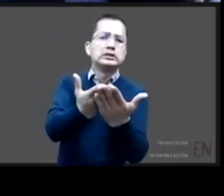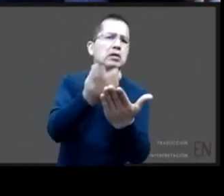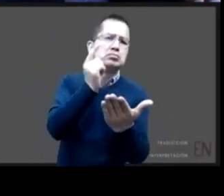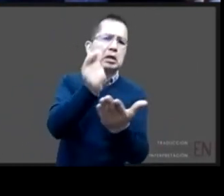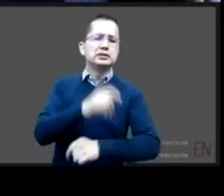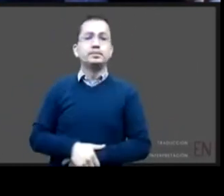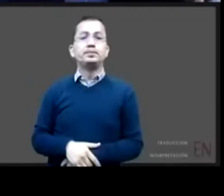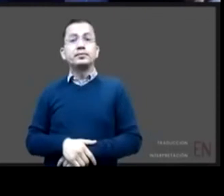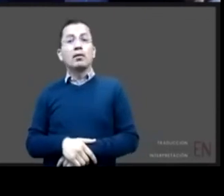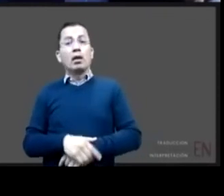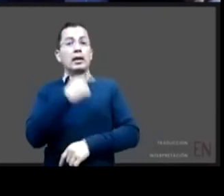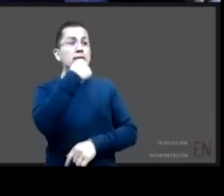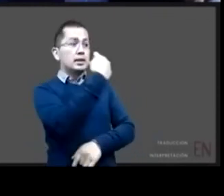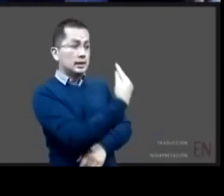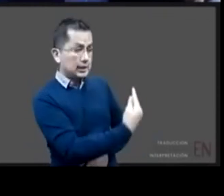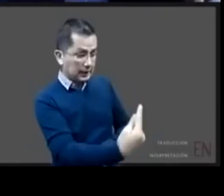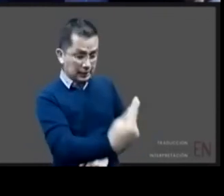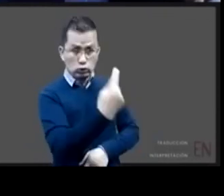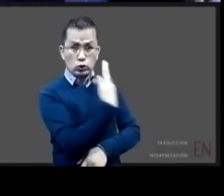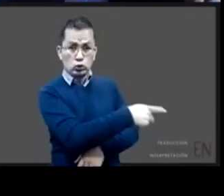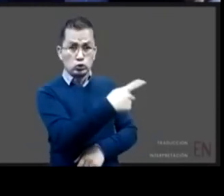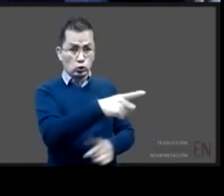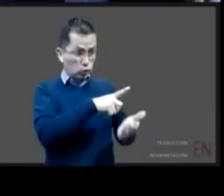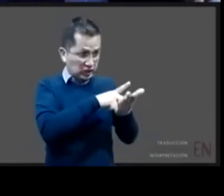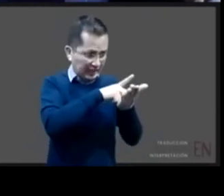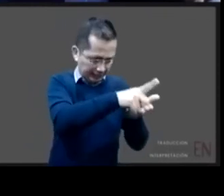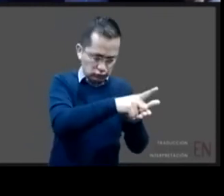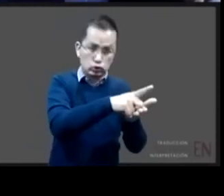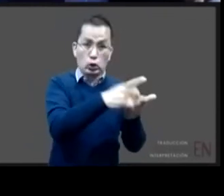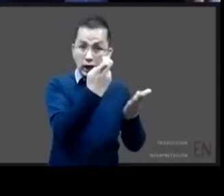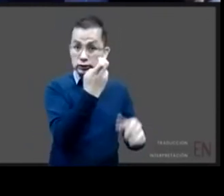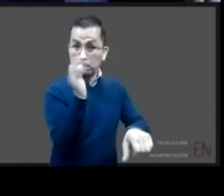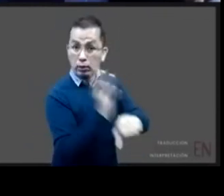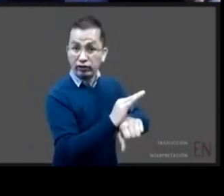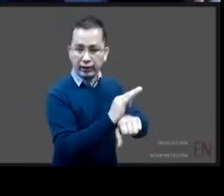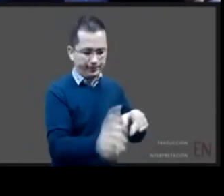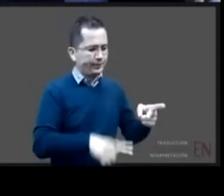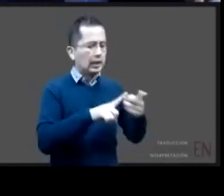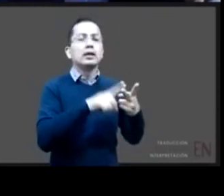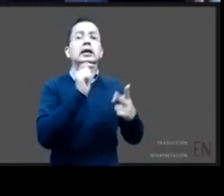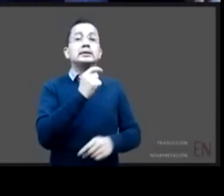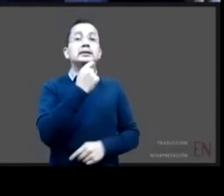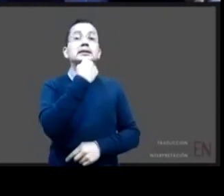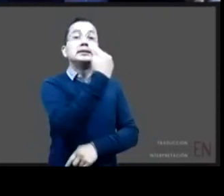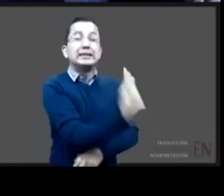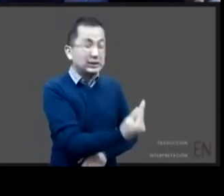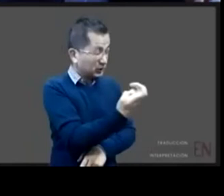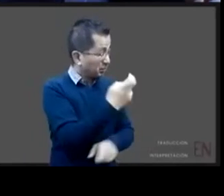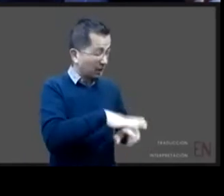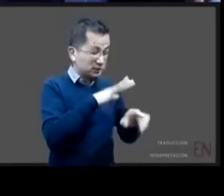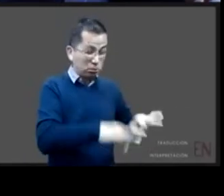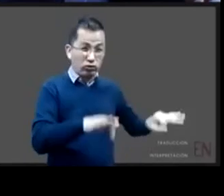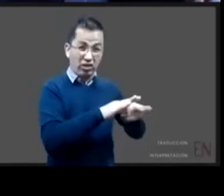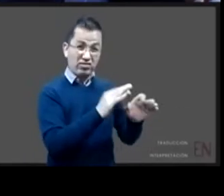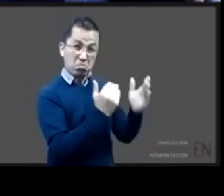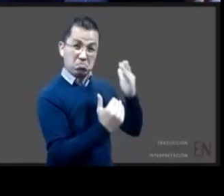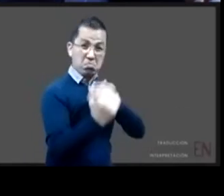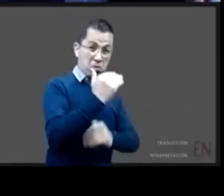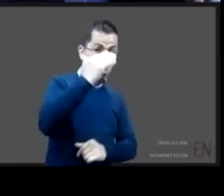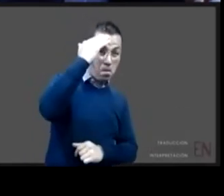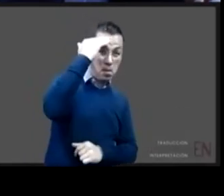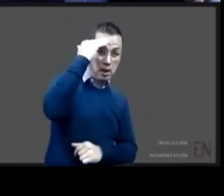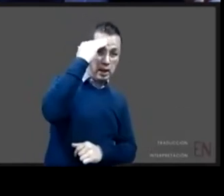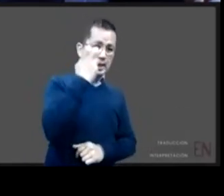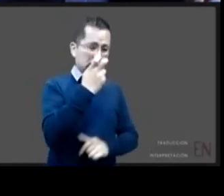partir del interés superior de la niñez nos obliga no solo a identificar los derechos eso ha sido un trabajo